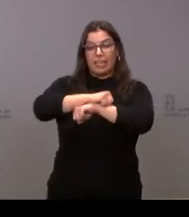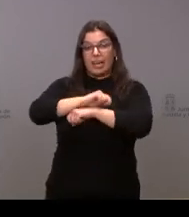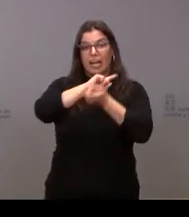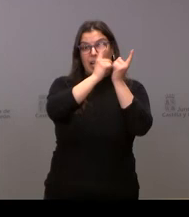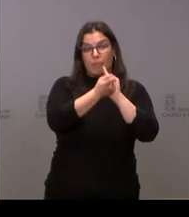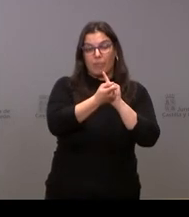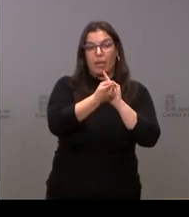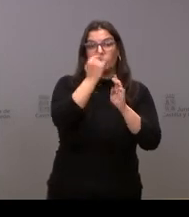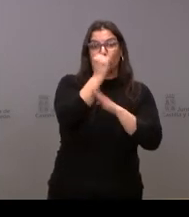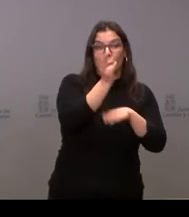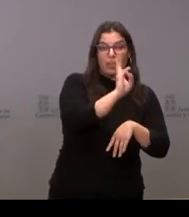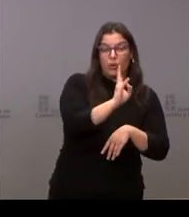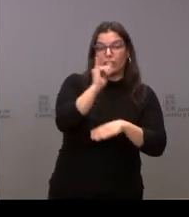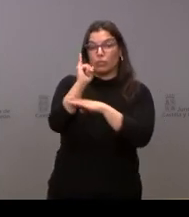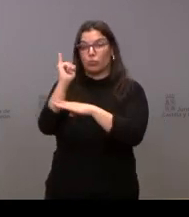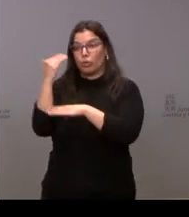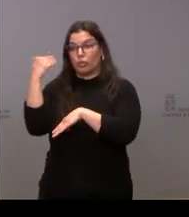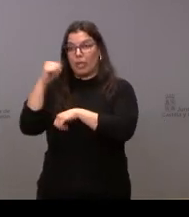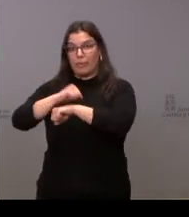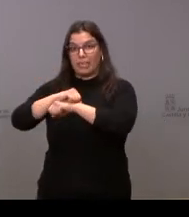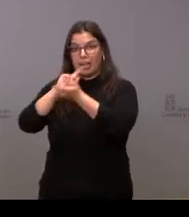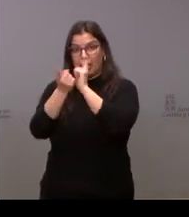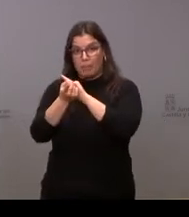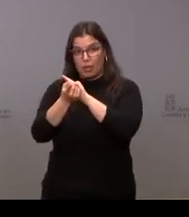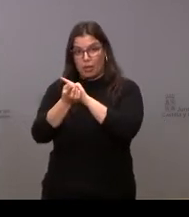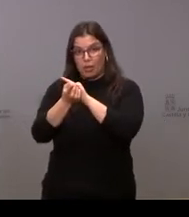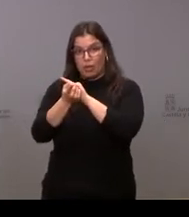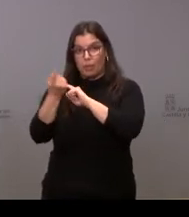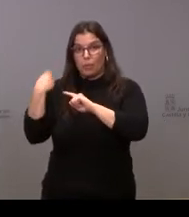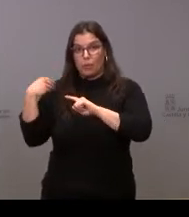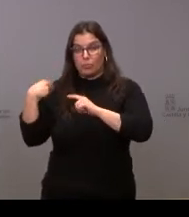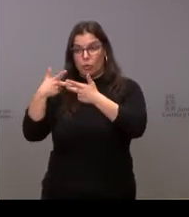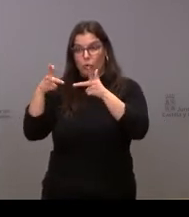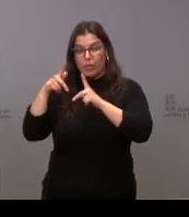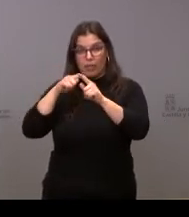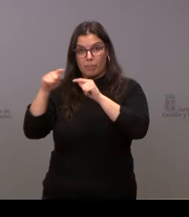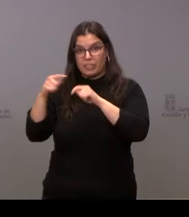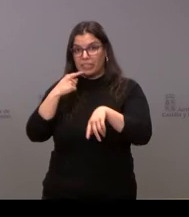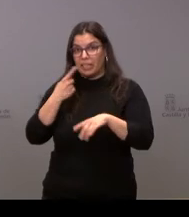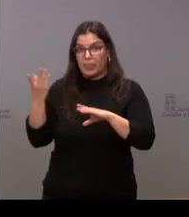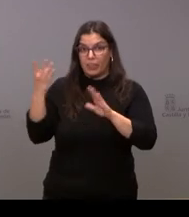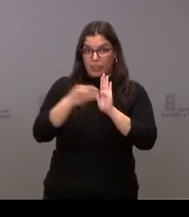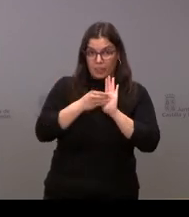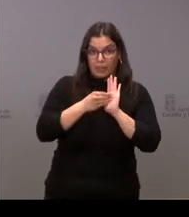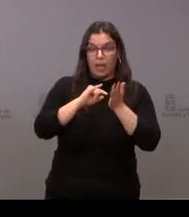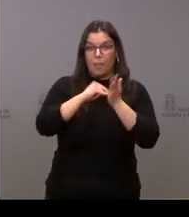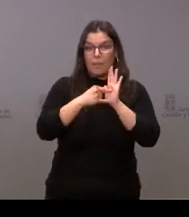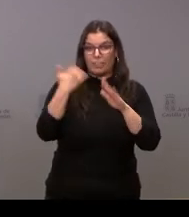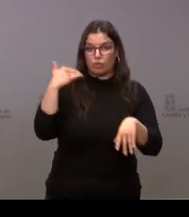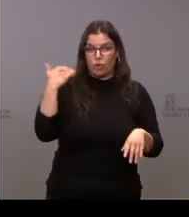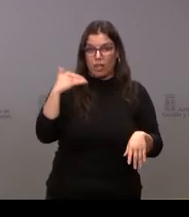de Soria el cambio de ventanas en el instituto de Soria en la propia nota de prensa viene marcado como que forma parte dentro del plan Soria